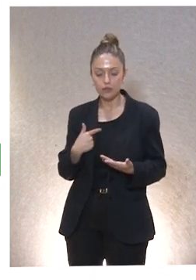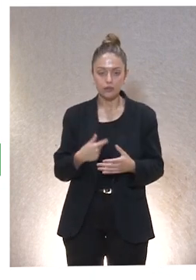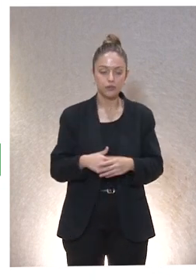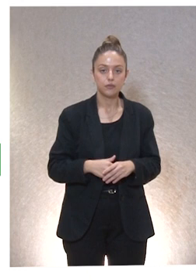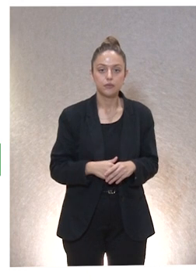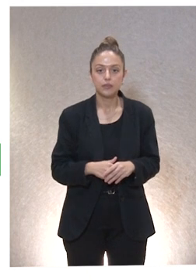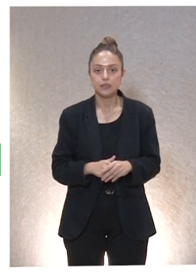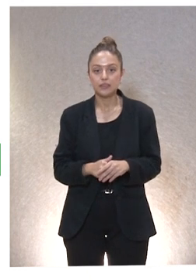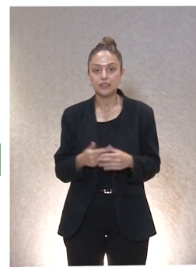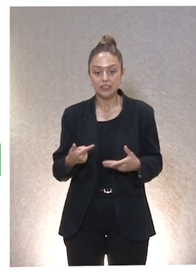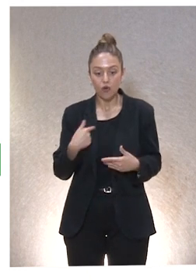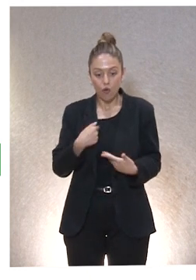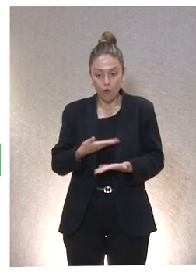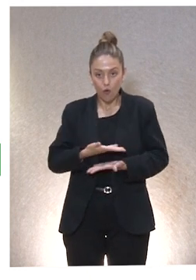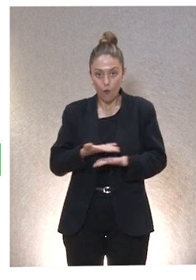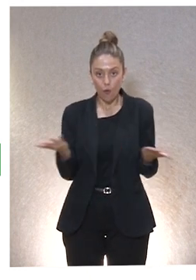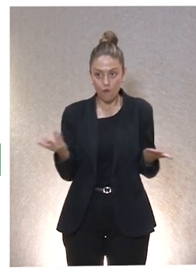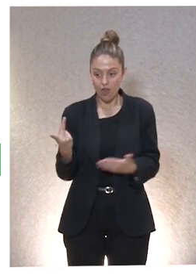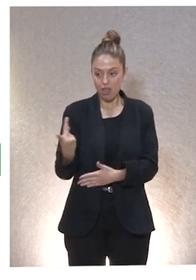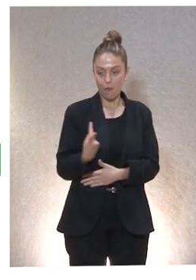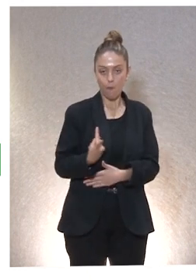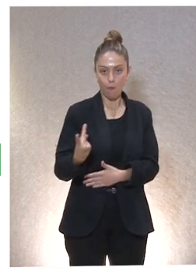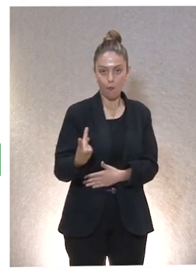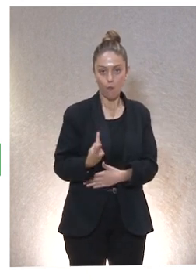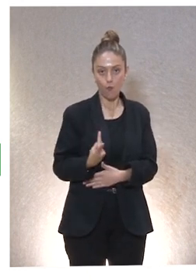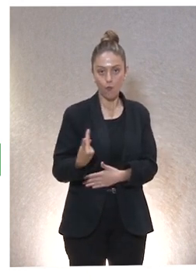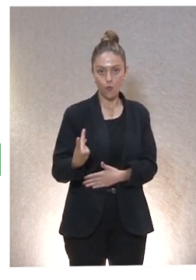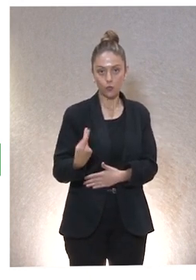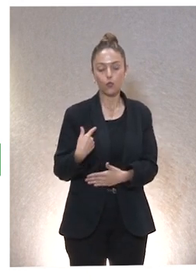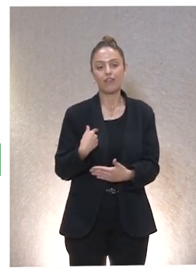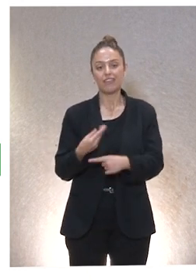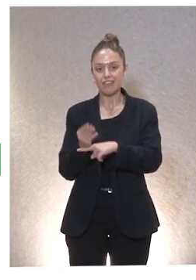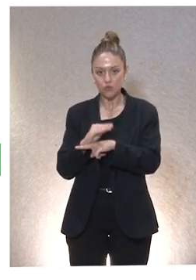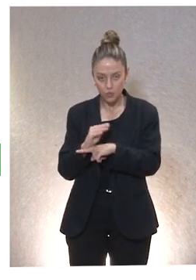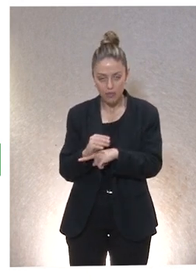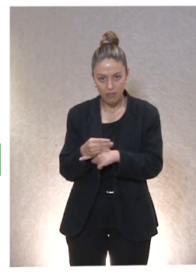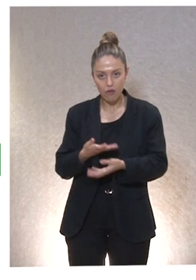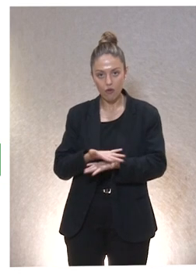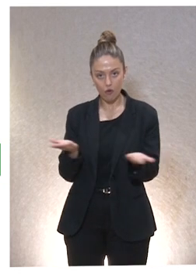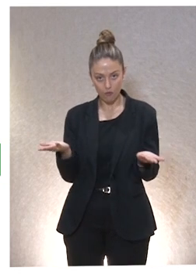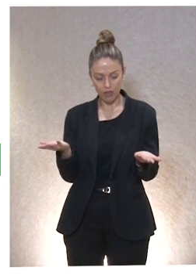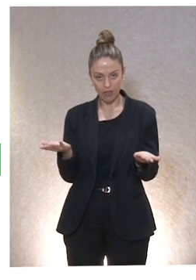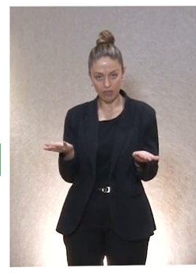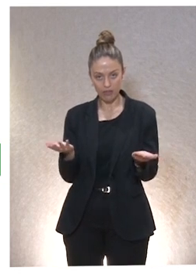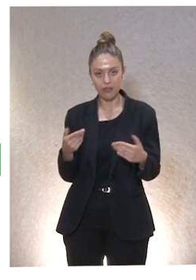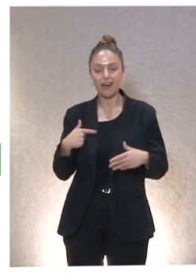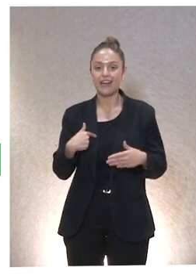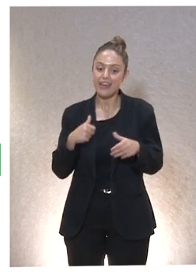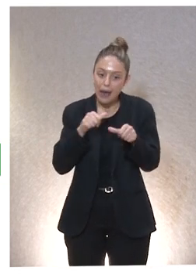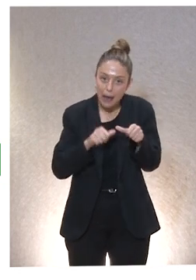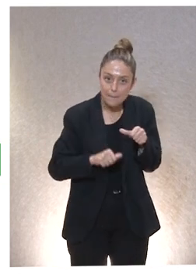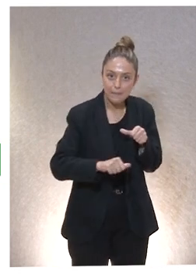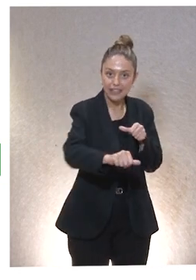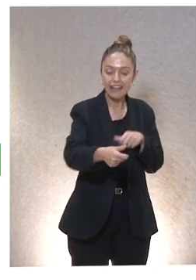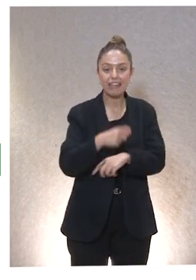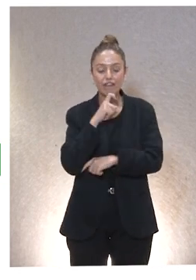etc. Y en esa confianza mutua personal funciona el cuidado. Con disposición en esa confianza mutua a afrontar las dificultades